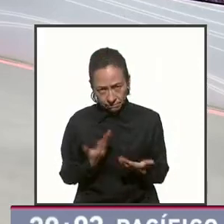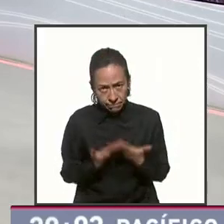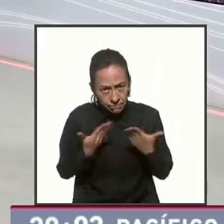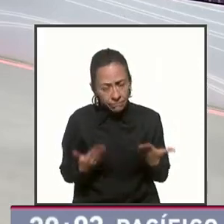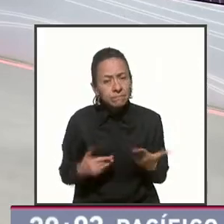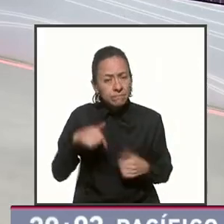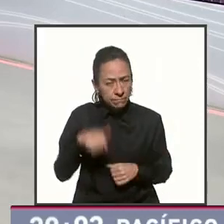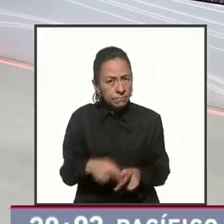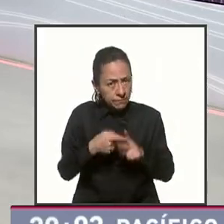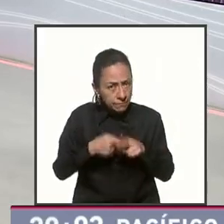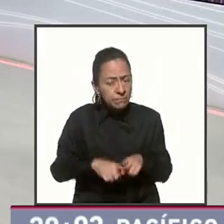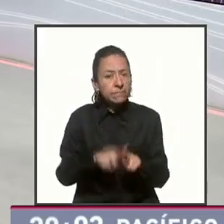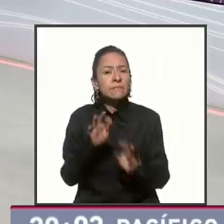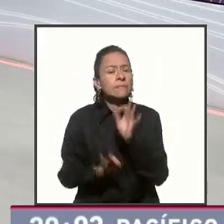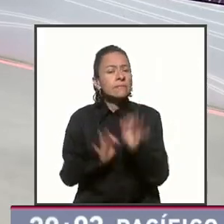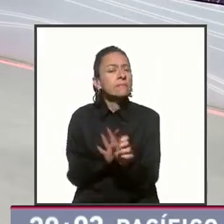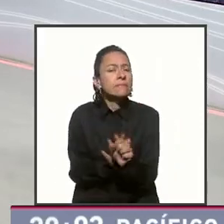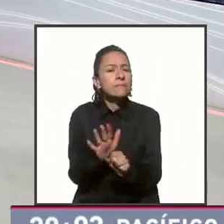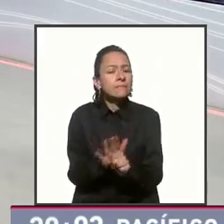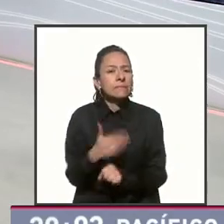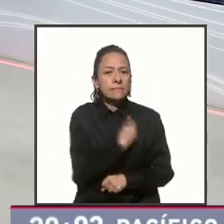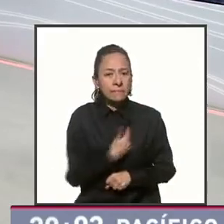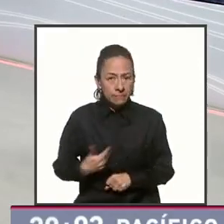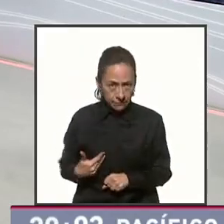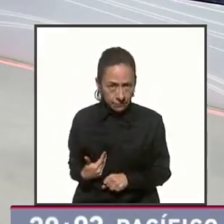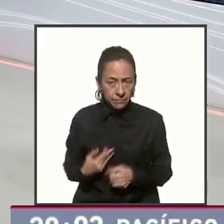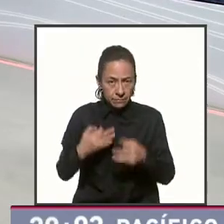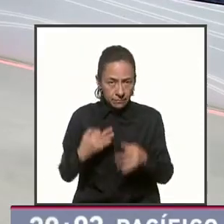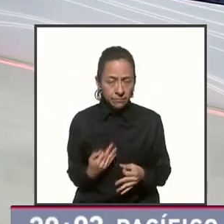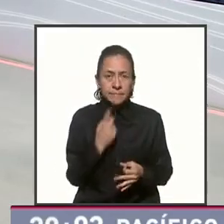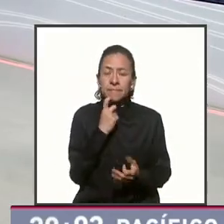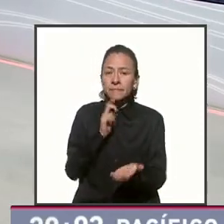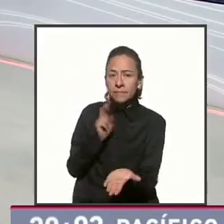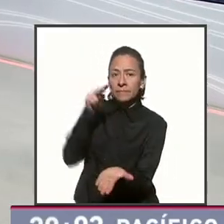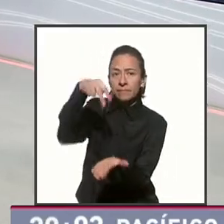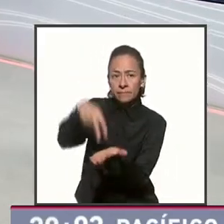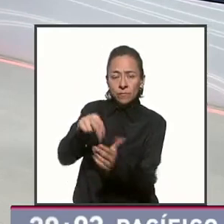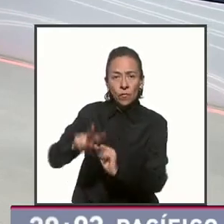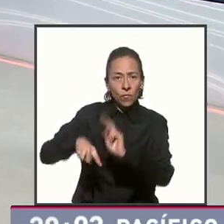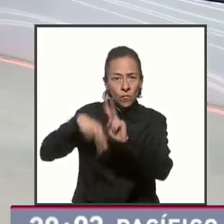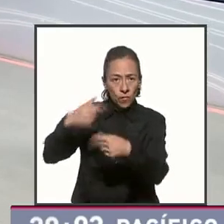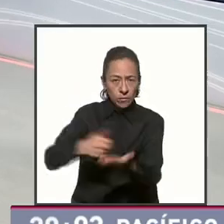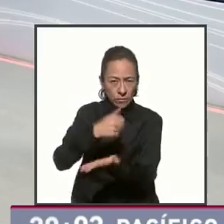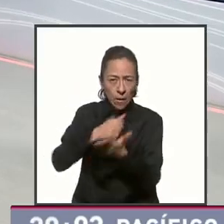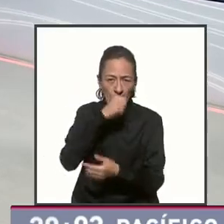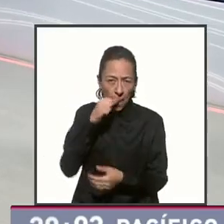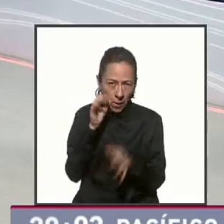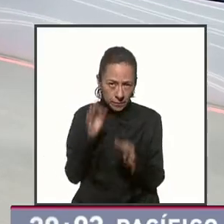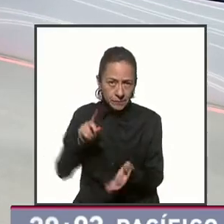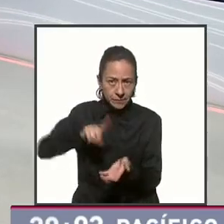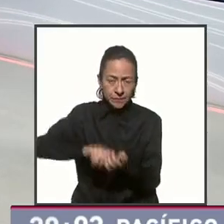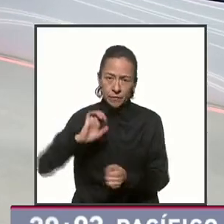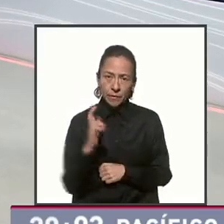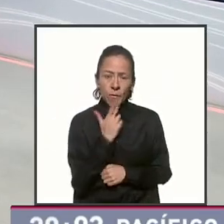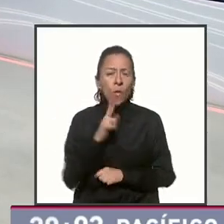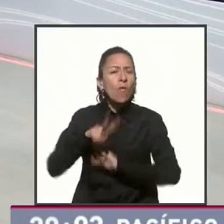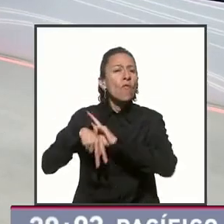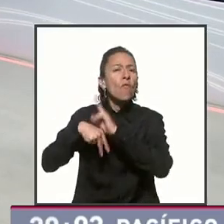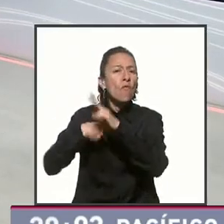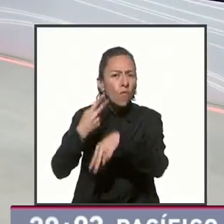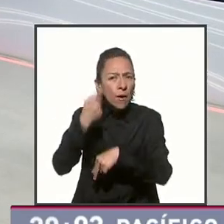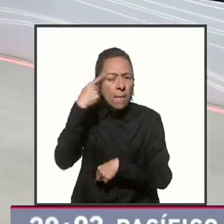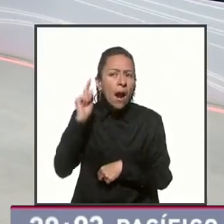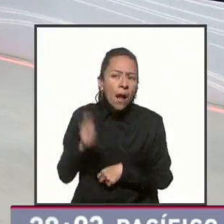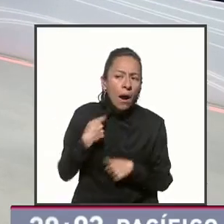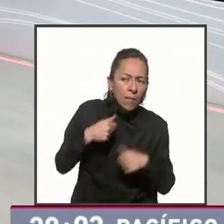Este espacio de noticias con la llegada del presidente López Obrador a Ciudad Juárez, Chihuahua. Acudió para supervisar la atención que se está